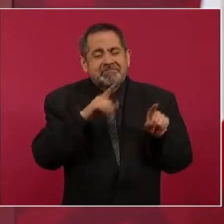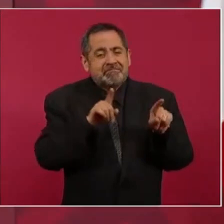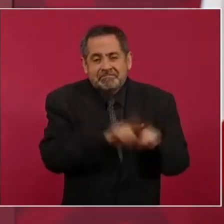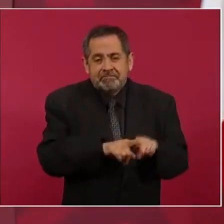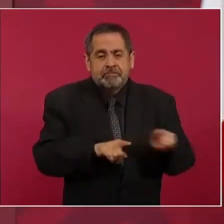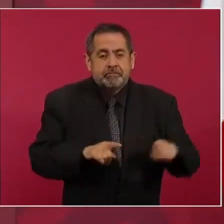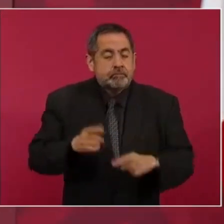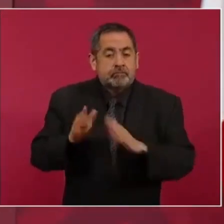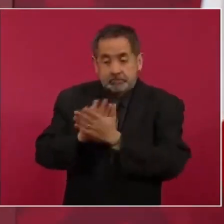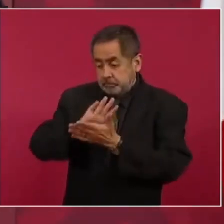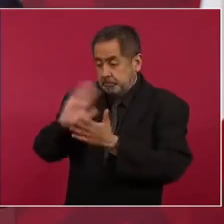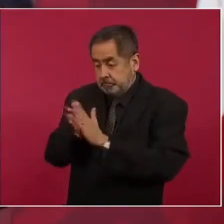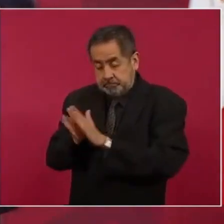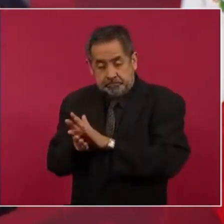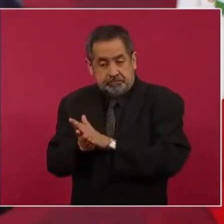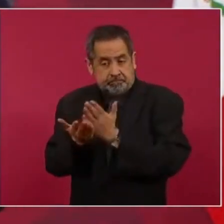les di a conocer el expediente.